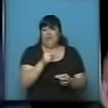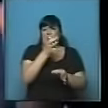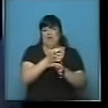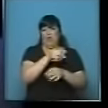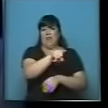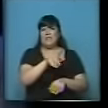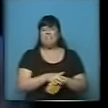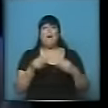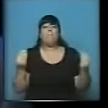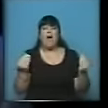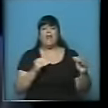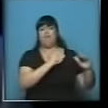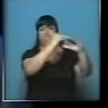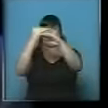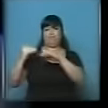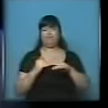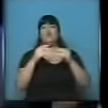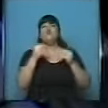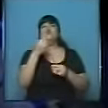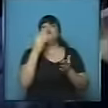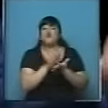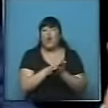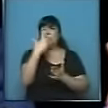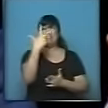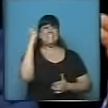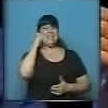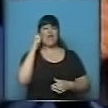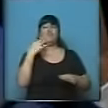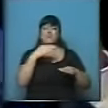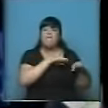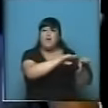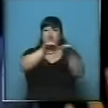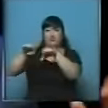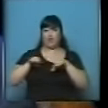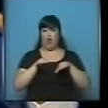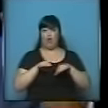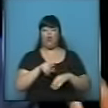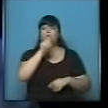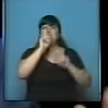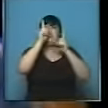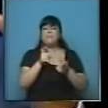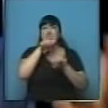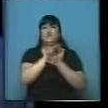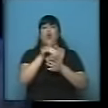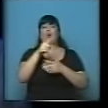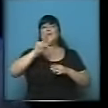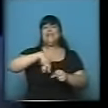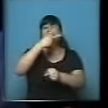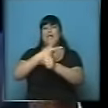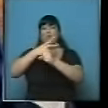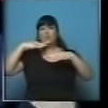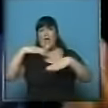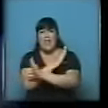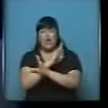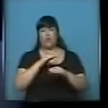que es la universalización de la sala de tres. La universalización de todo lo que hace a la lengua, la segunda lengua,